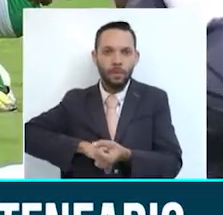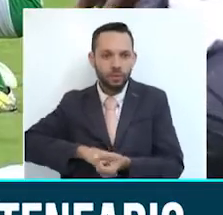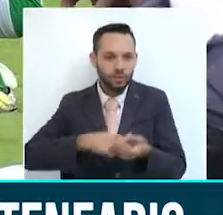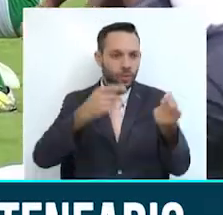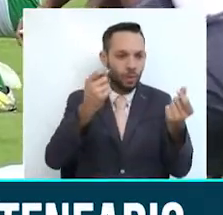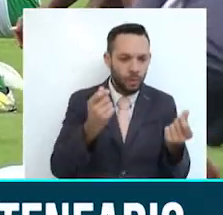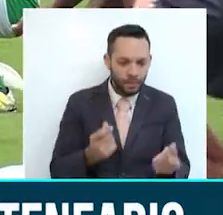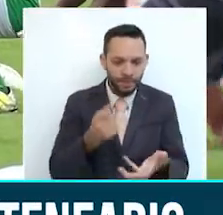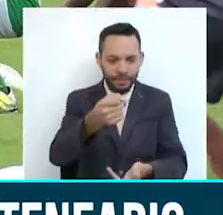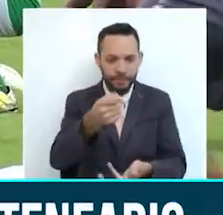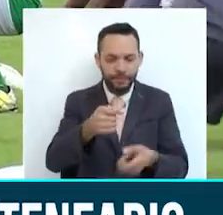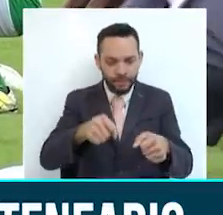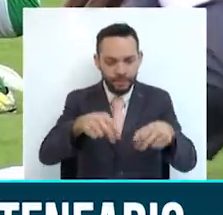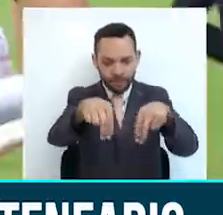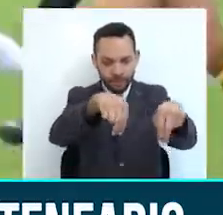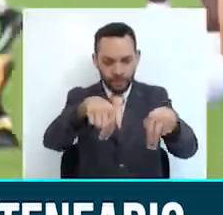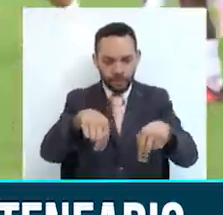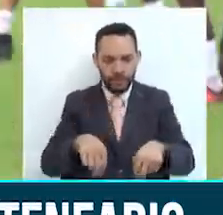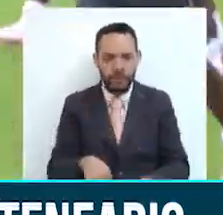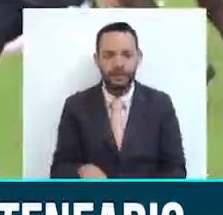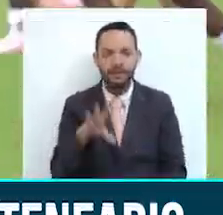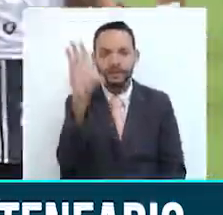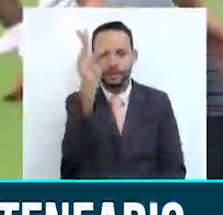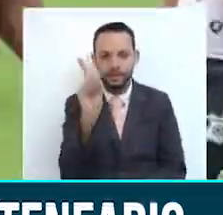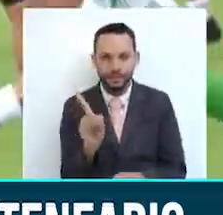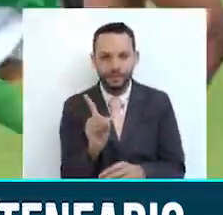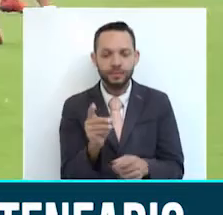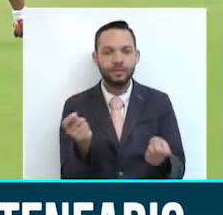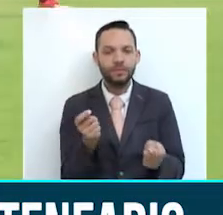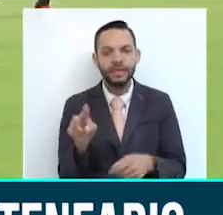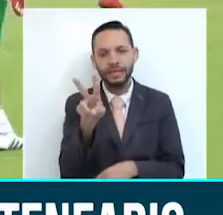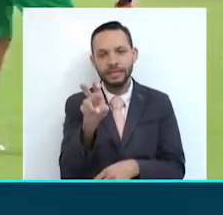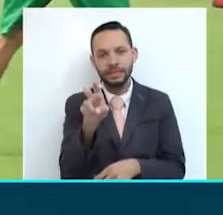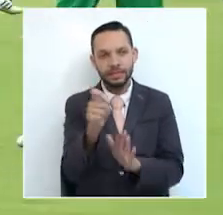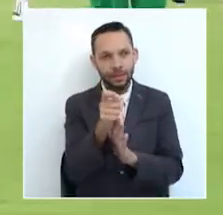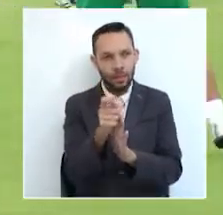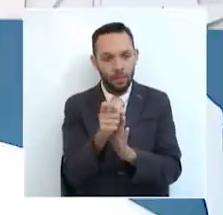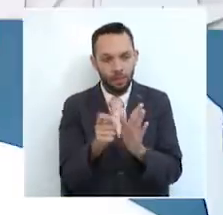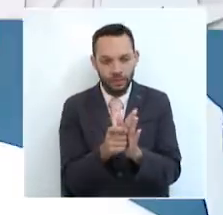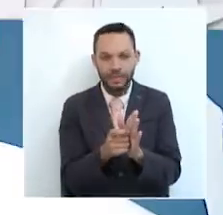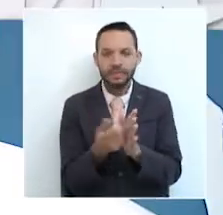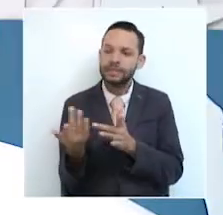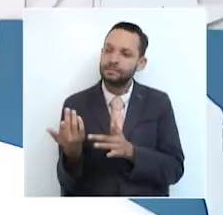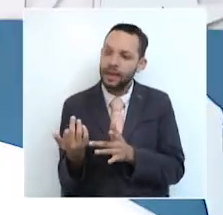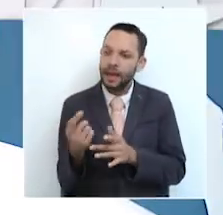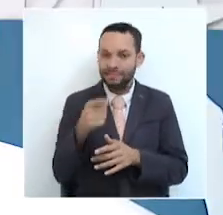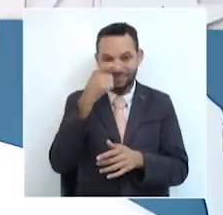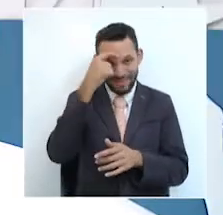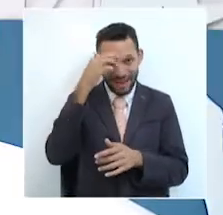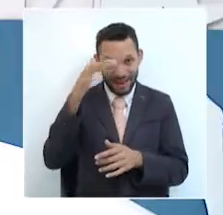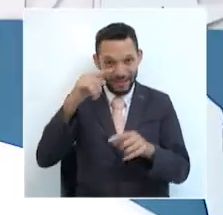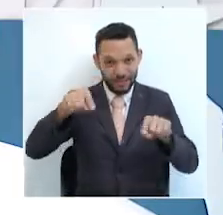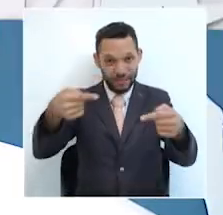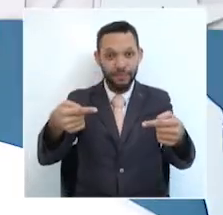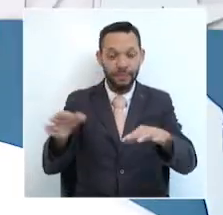Con el resultado, Deportes Quindío llegó a 7 puntos y se prepara para recibir a Real Cartagena. También tiene 7